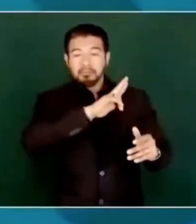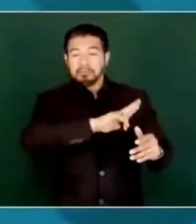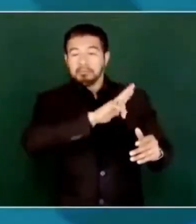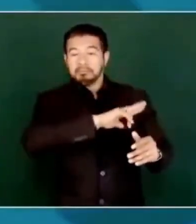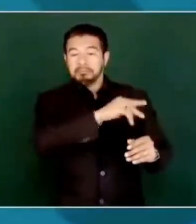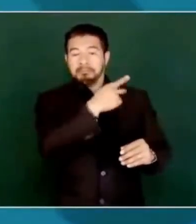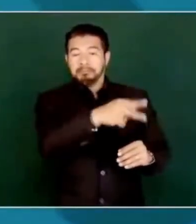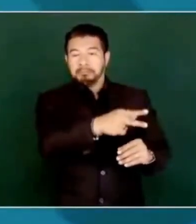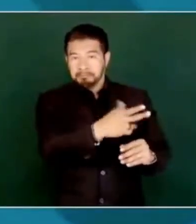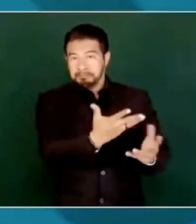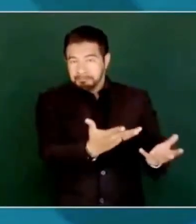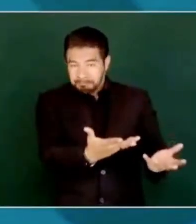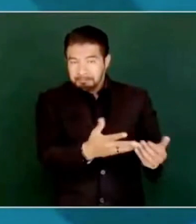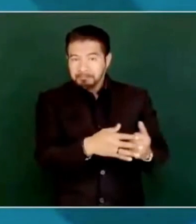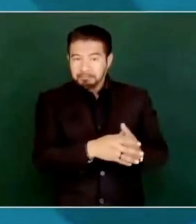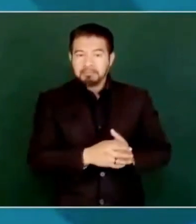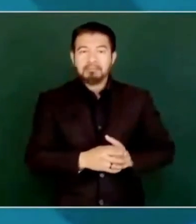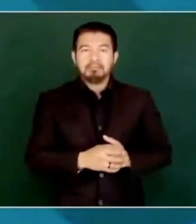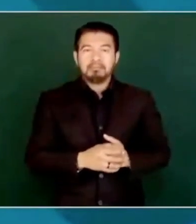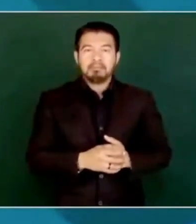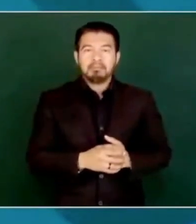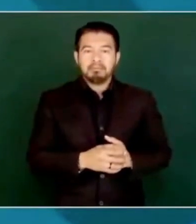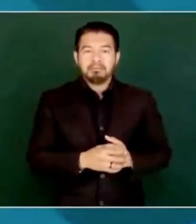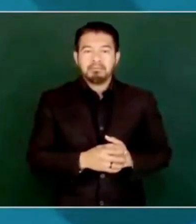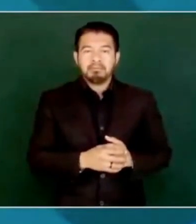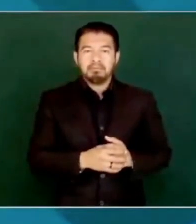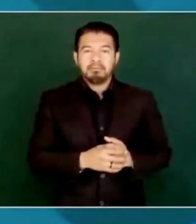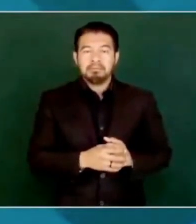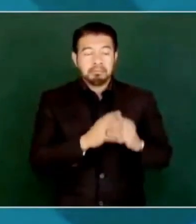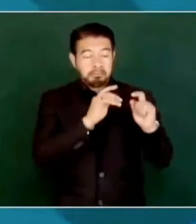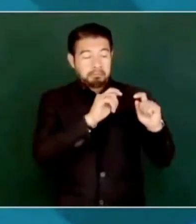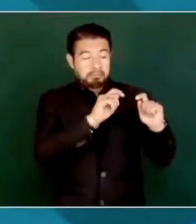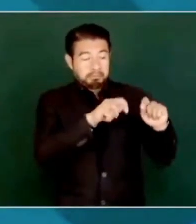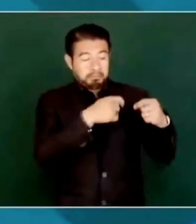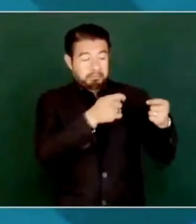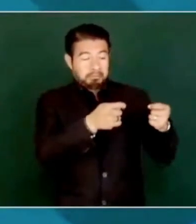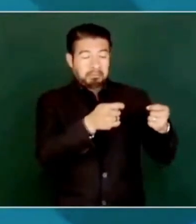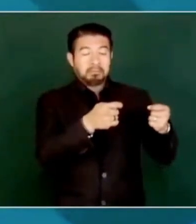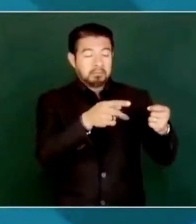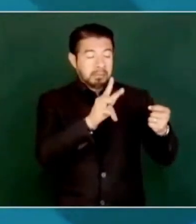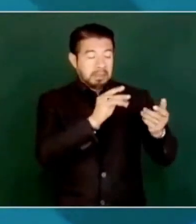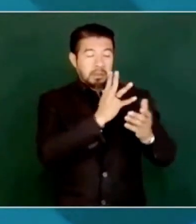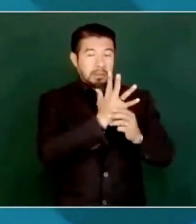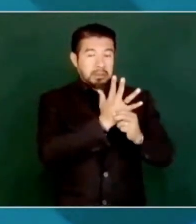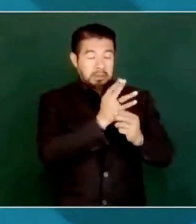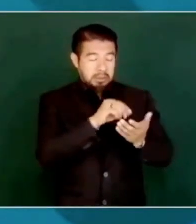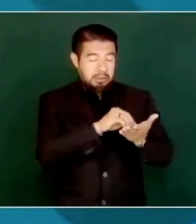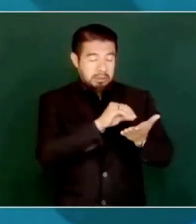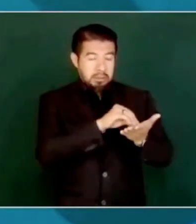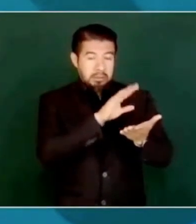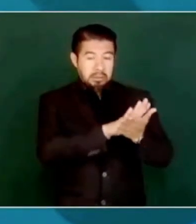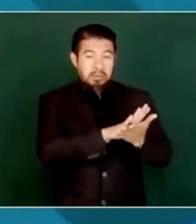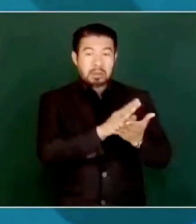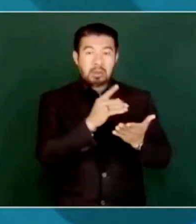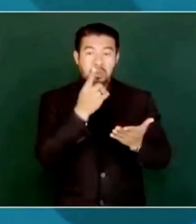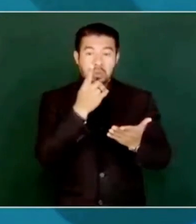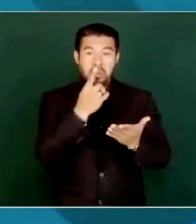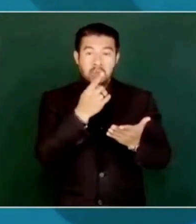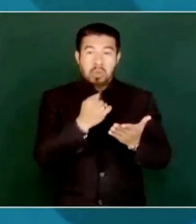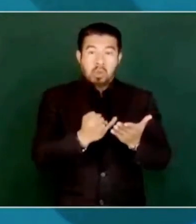si algún día un gobierno decidiera, yo agrego un gobierno